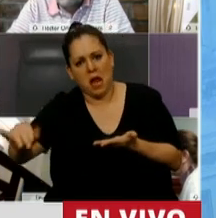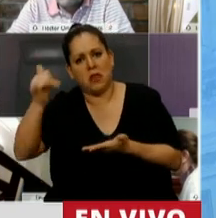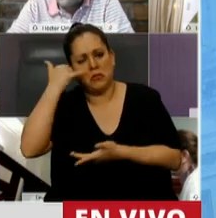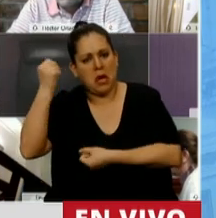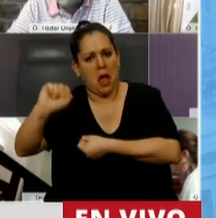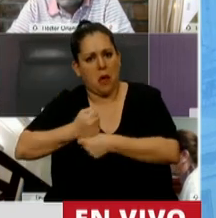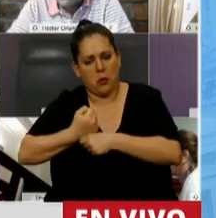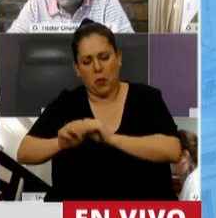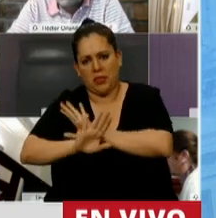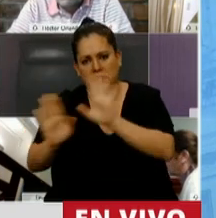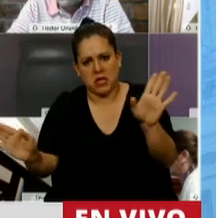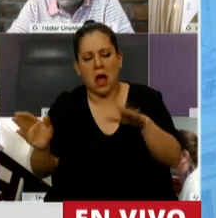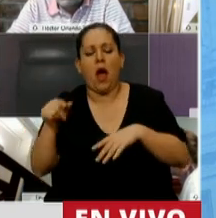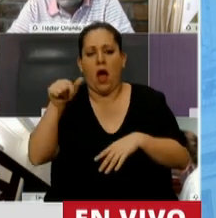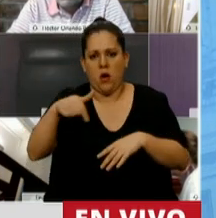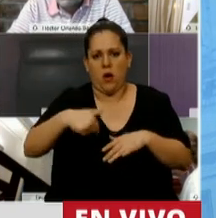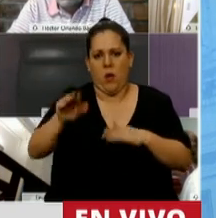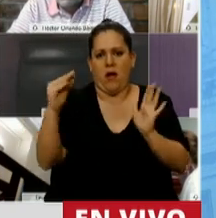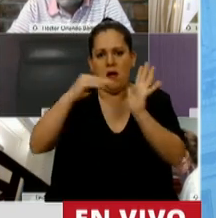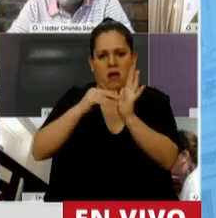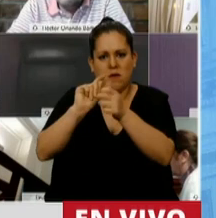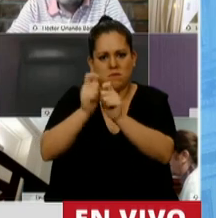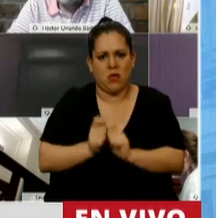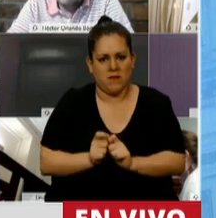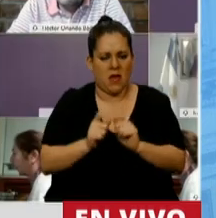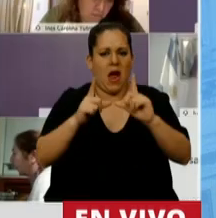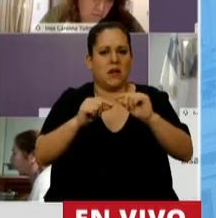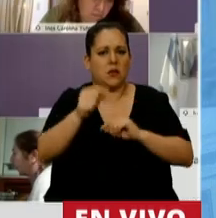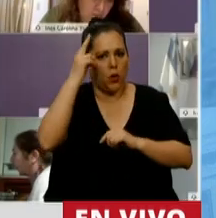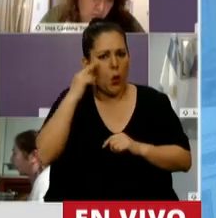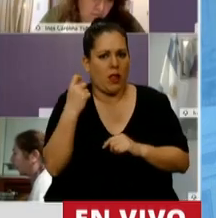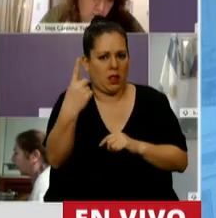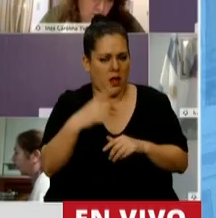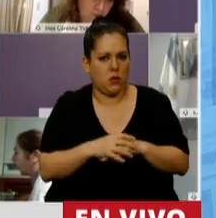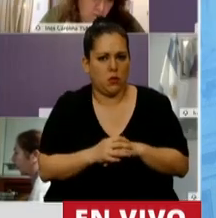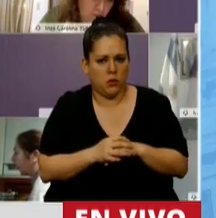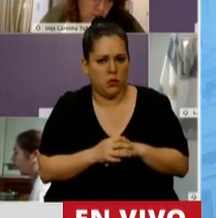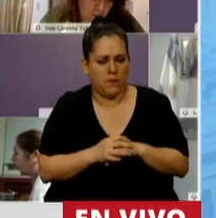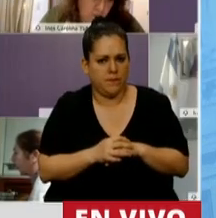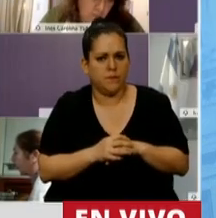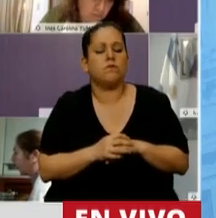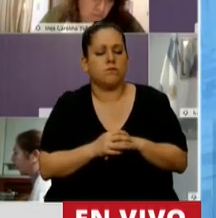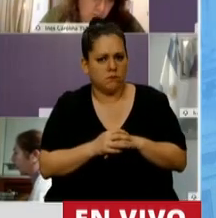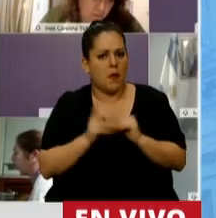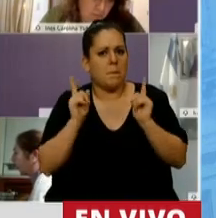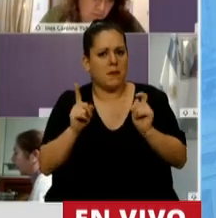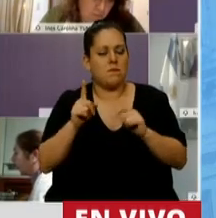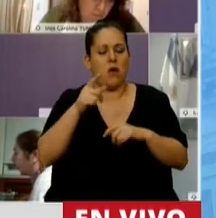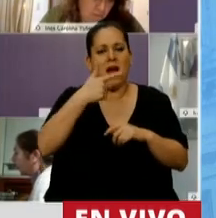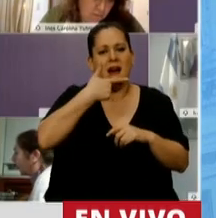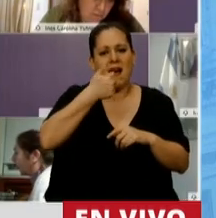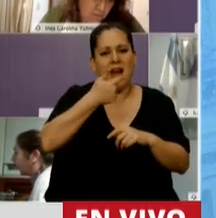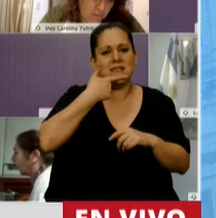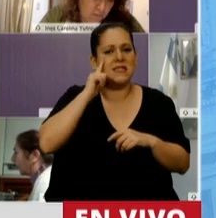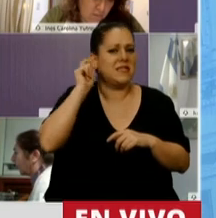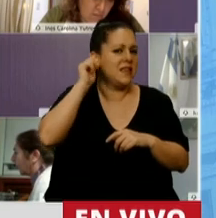Se está incorporando la modificación en el artículo 21, incorporando al organismo de la CIGEN y